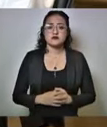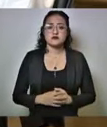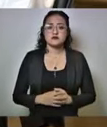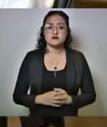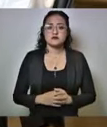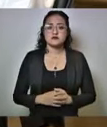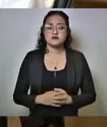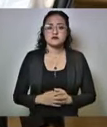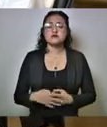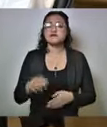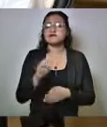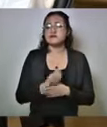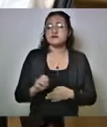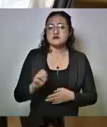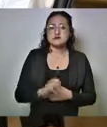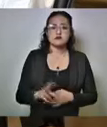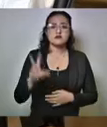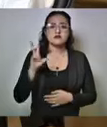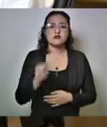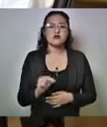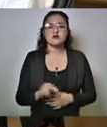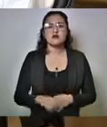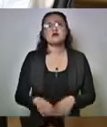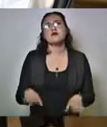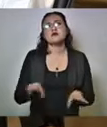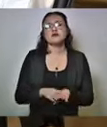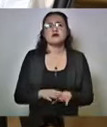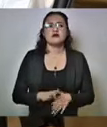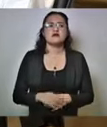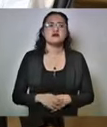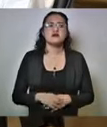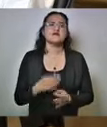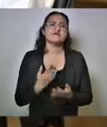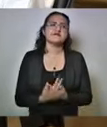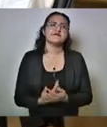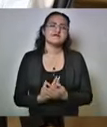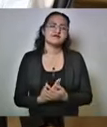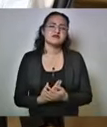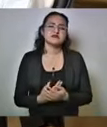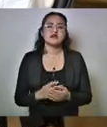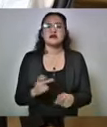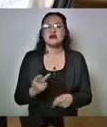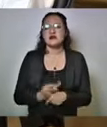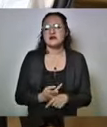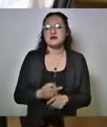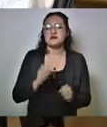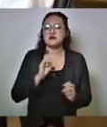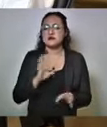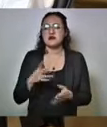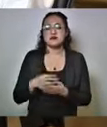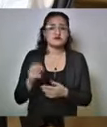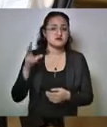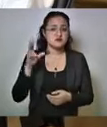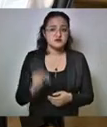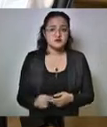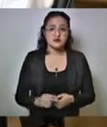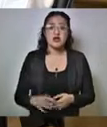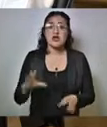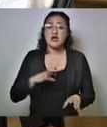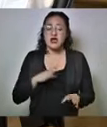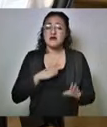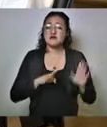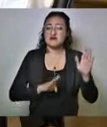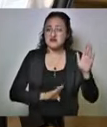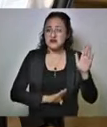Entonces, no es que estemos esperando el aplanamiento de la curva. Hay una curva que está